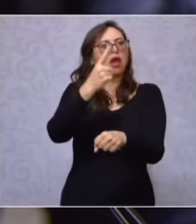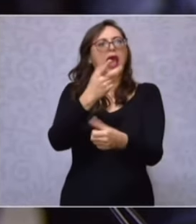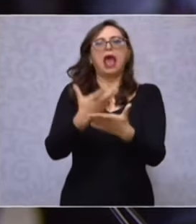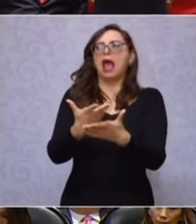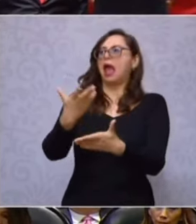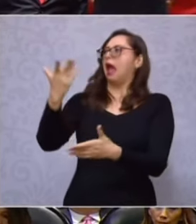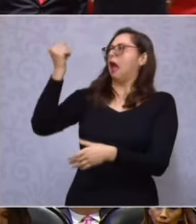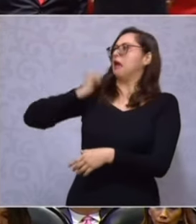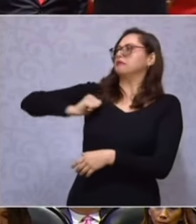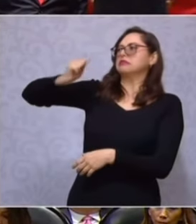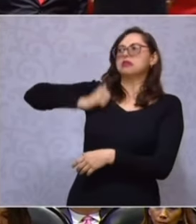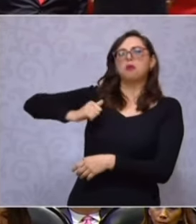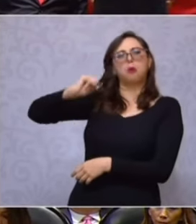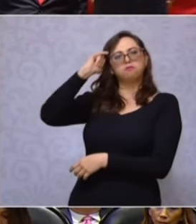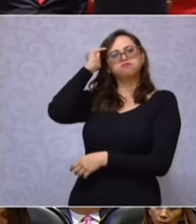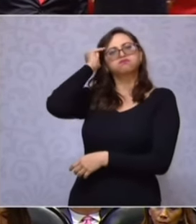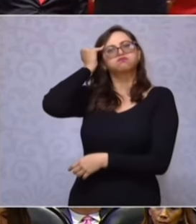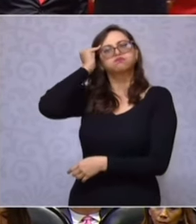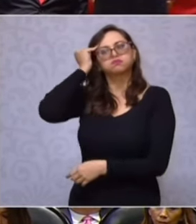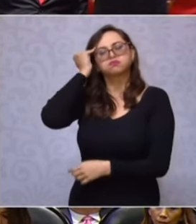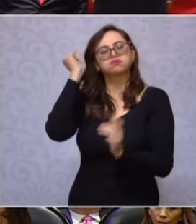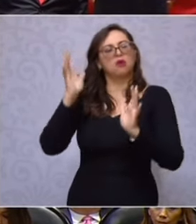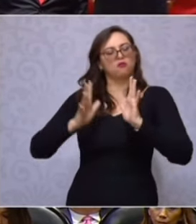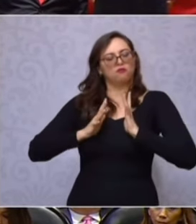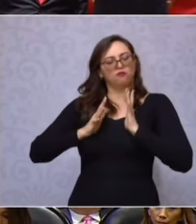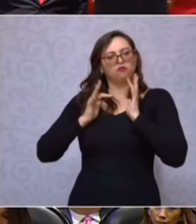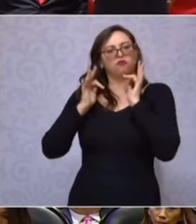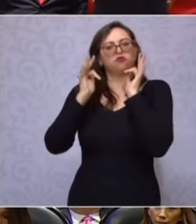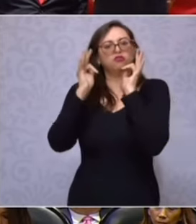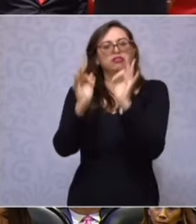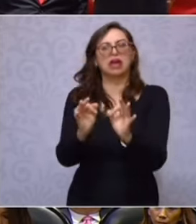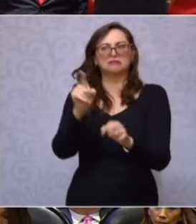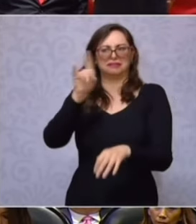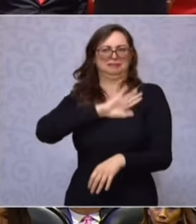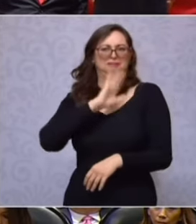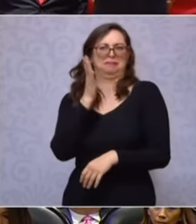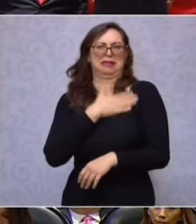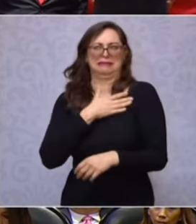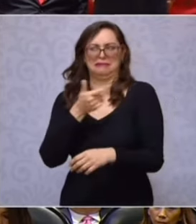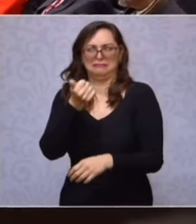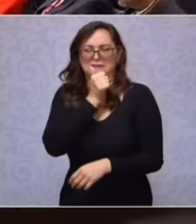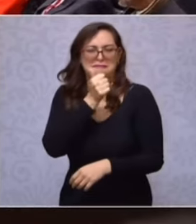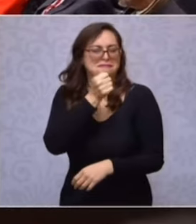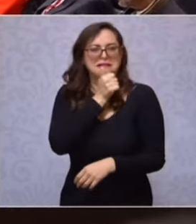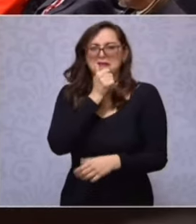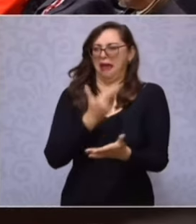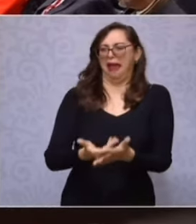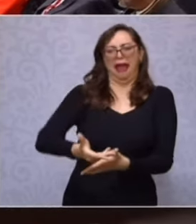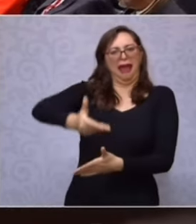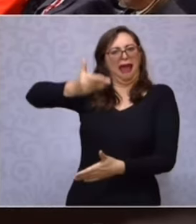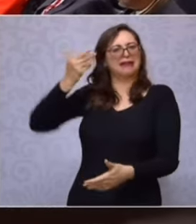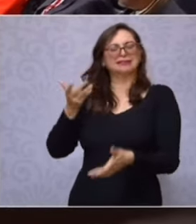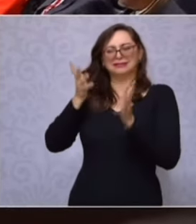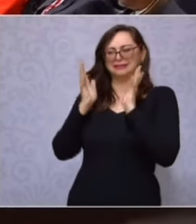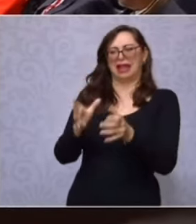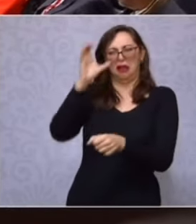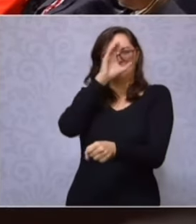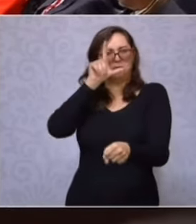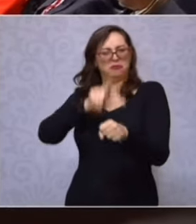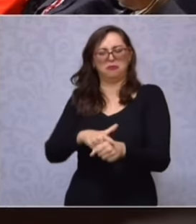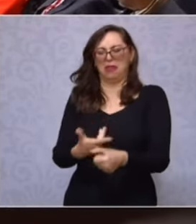que vivían en esta tierra siglos antes que invadieran los españoles. No es casualidad,